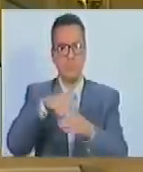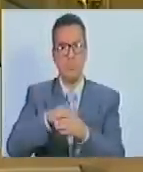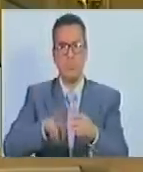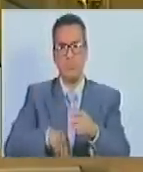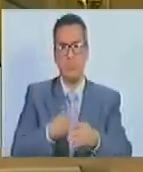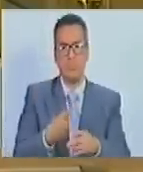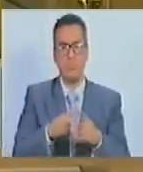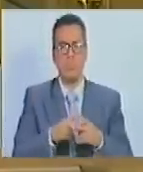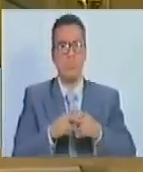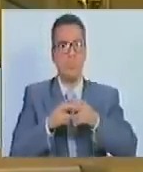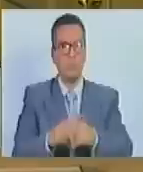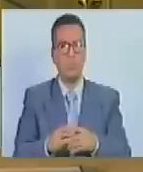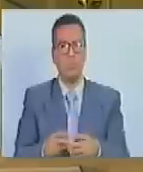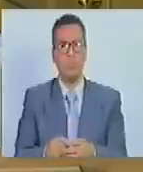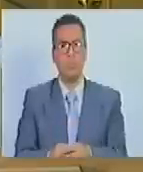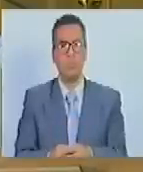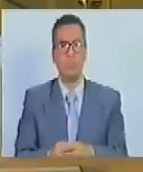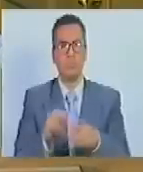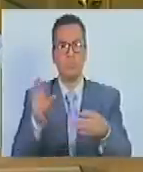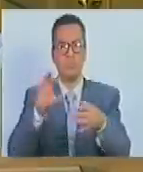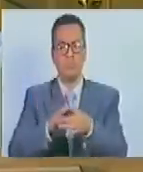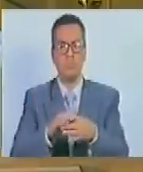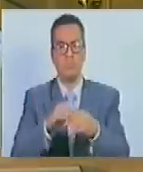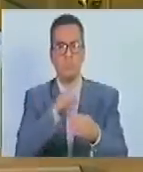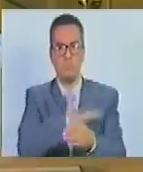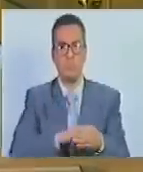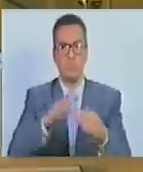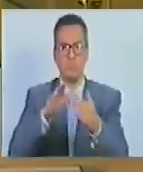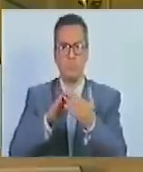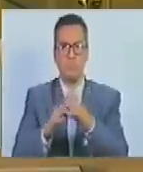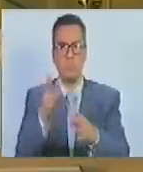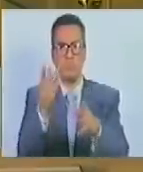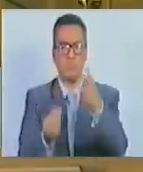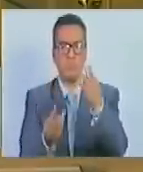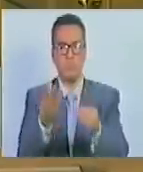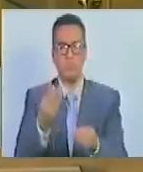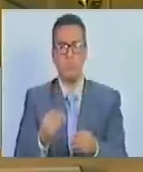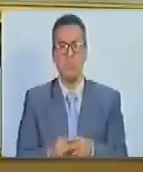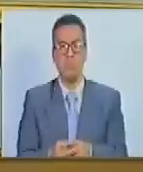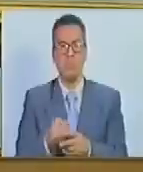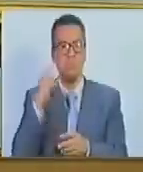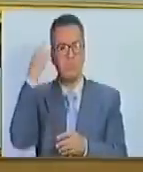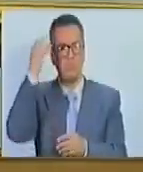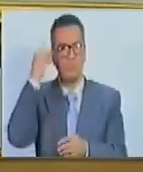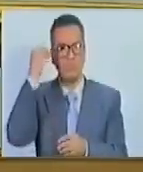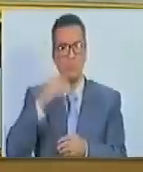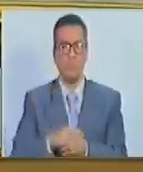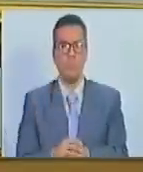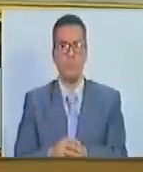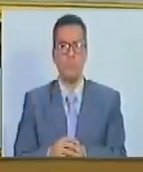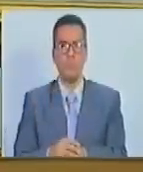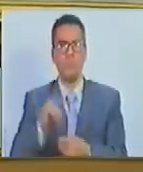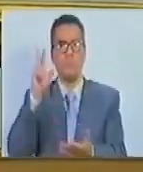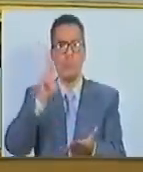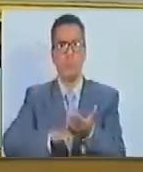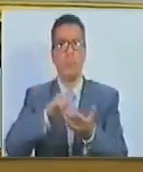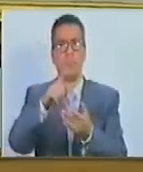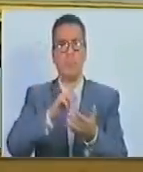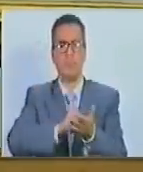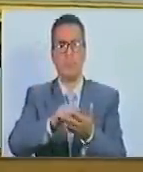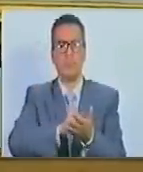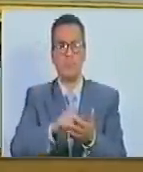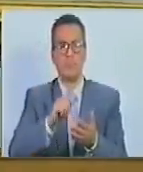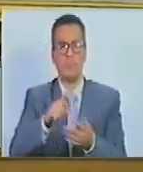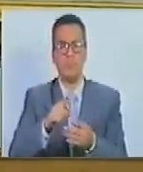no podrán postularse a las unidades del Consejo Comunal. Esto es uno, Presidente. En consideración, aprobado el artículo.